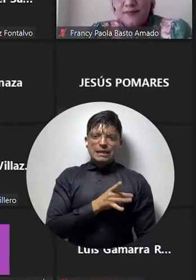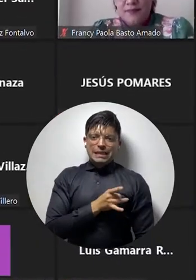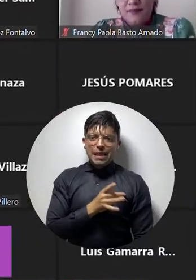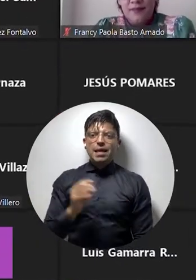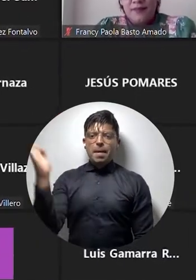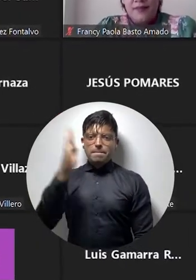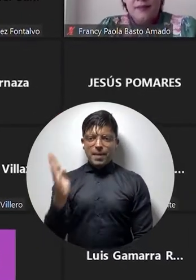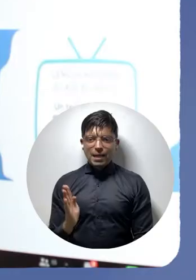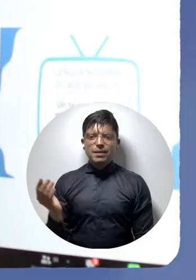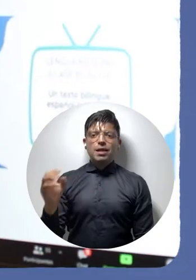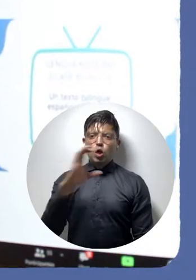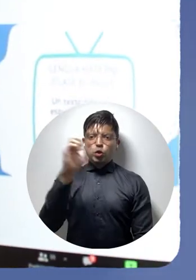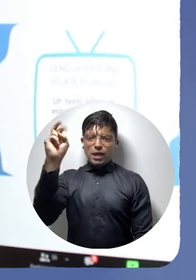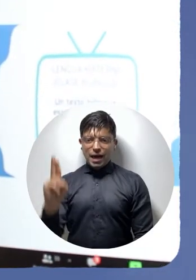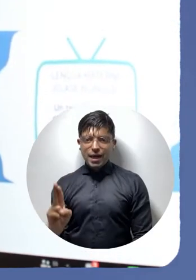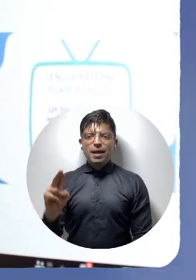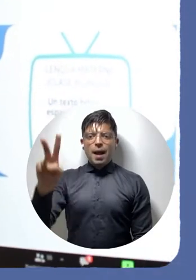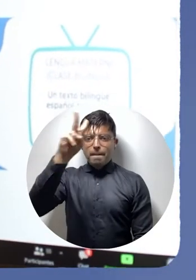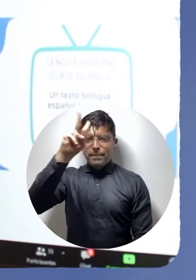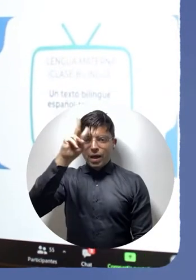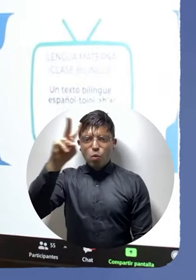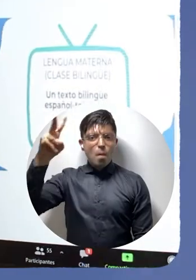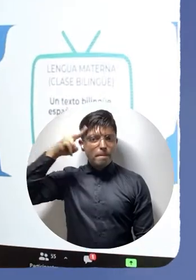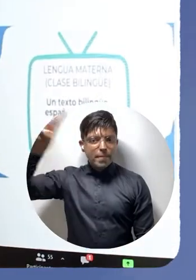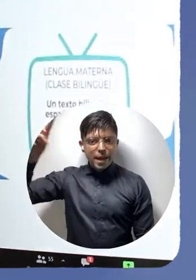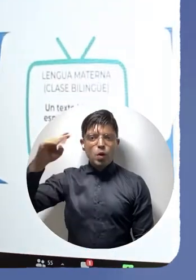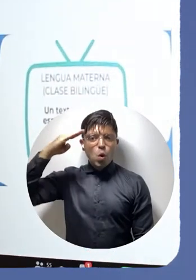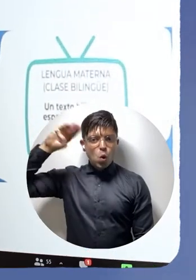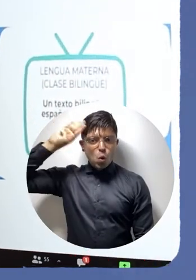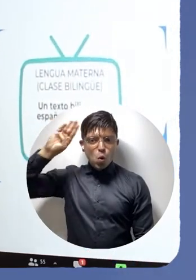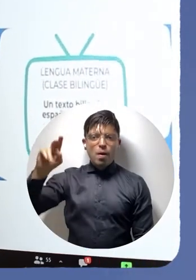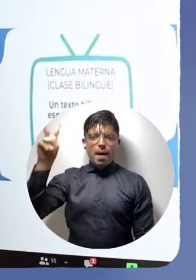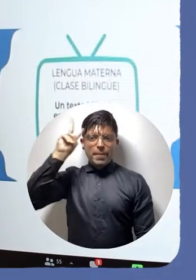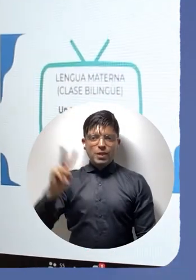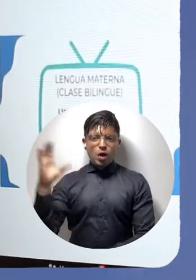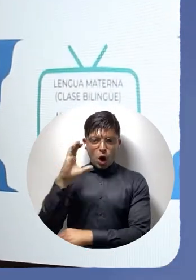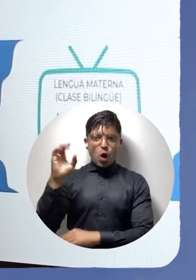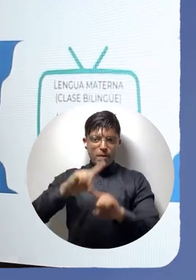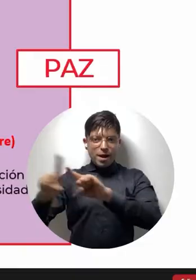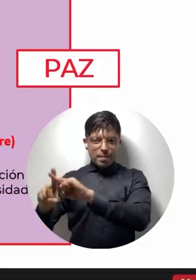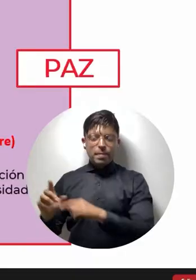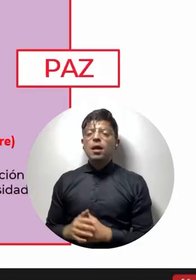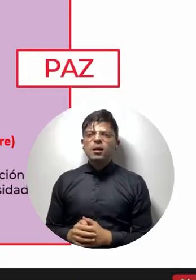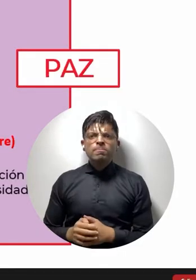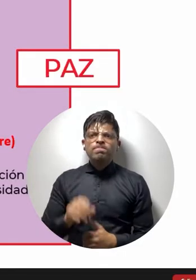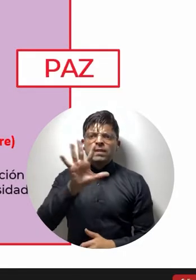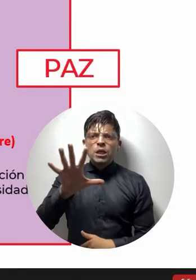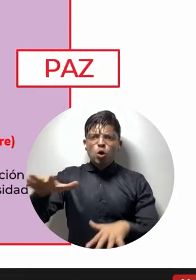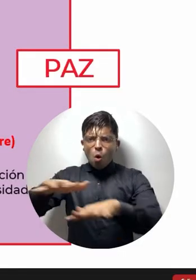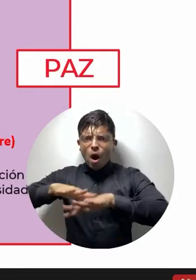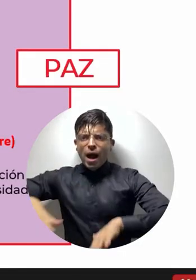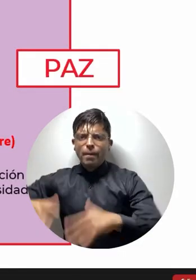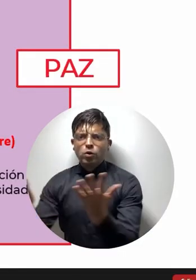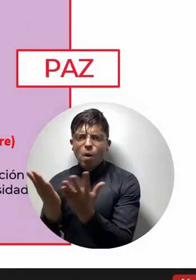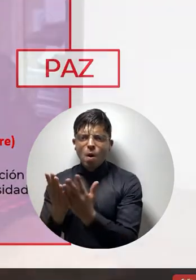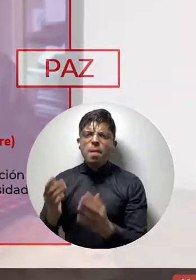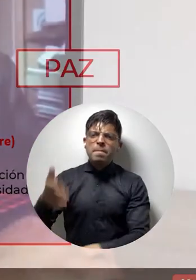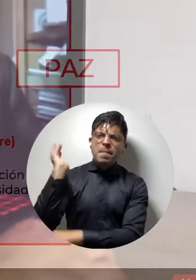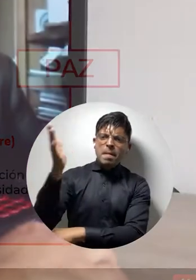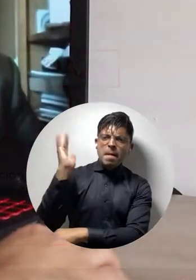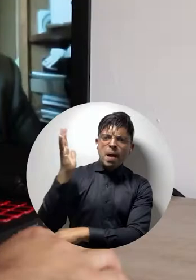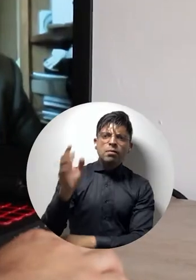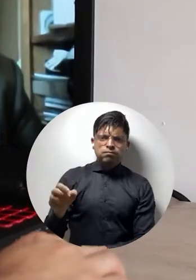Brasil, Costa Rica, Perú, México, Cuba, Venezuela, Colombia, entre otros, alrededor de cinco campos de estudio donde los